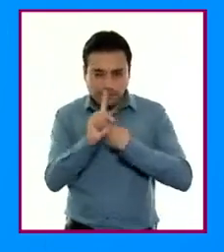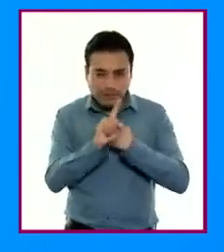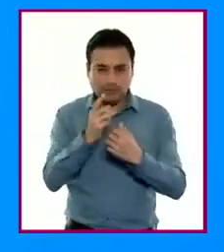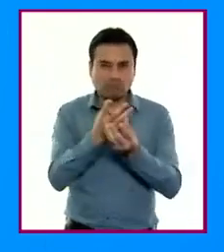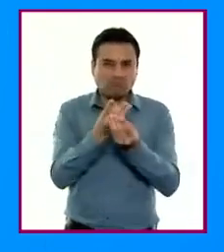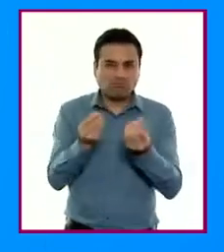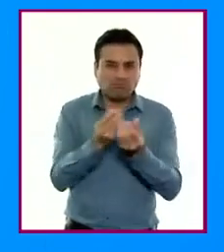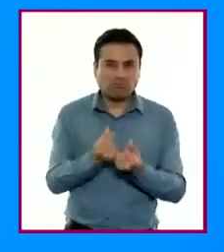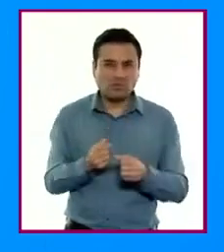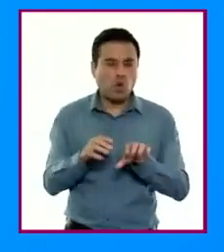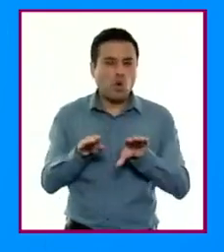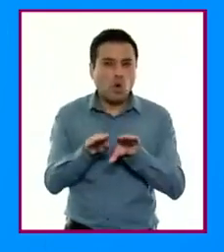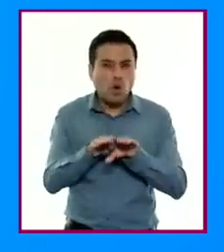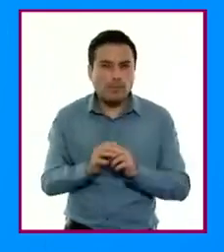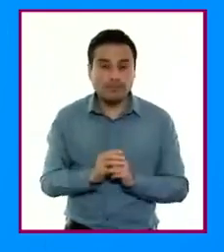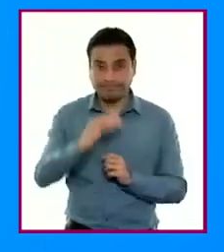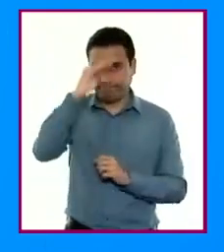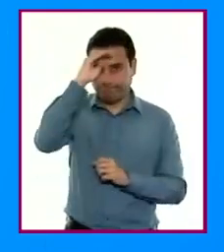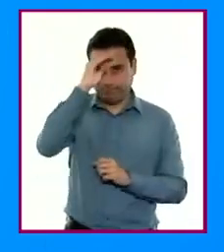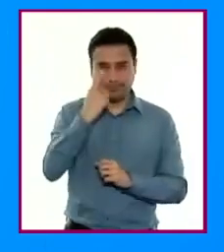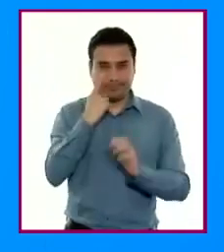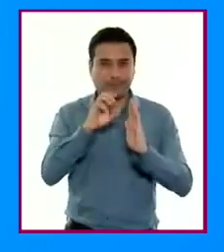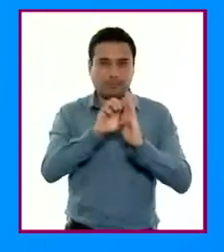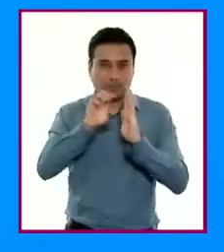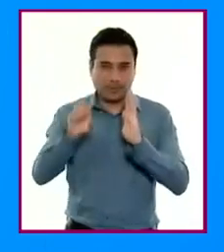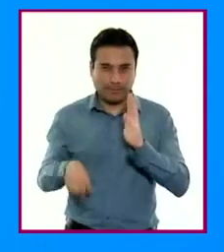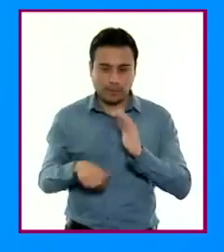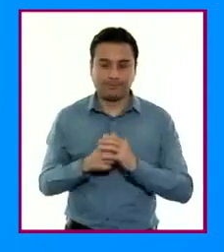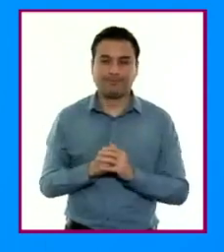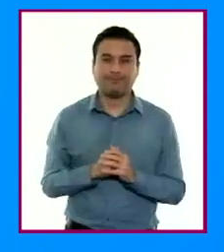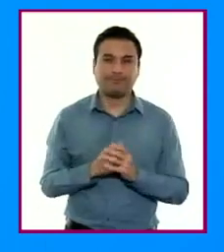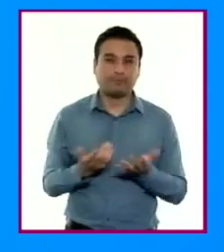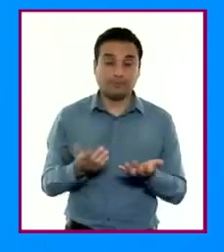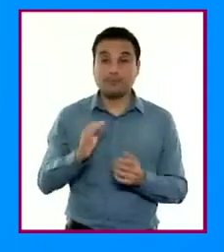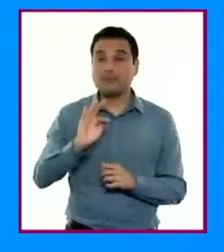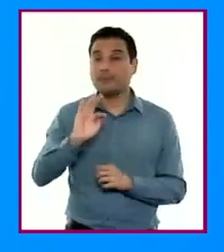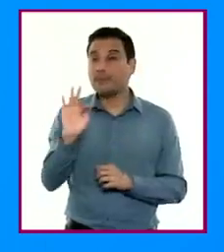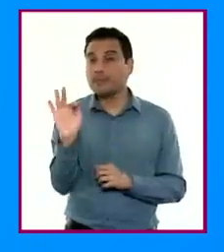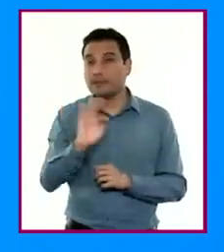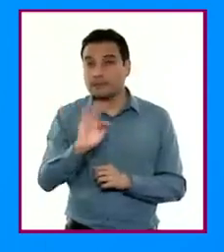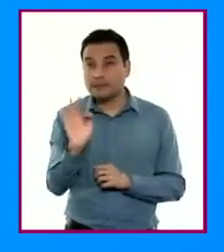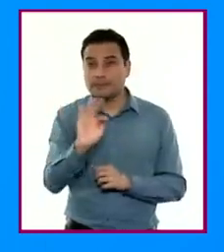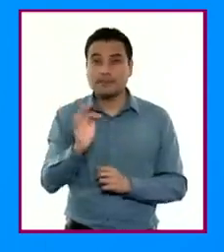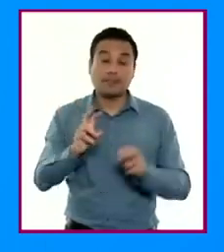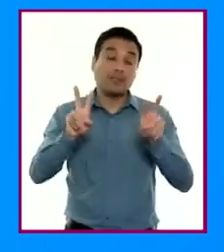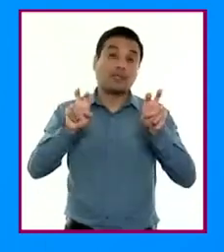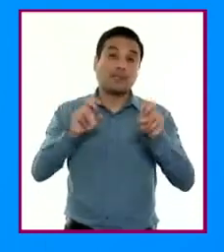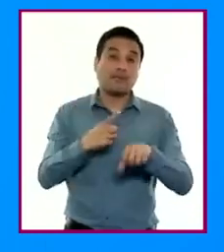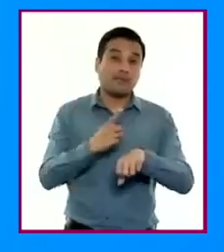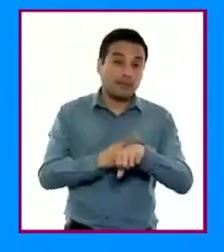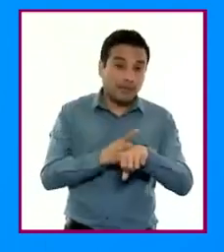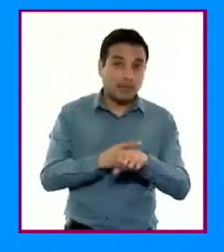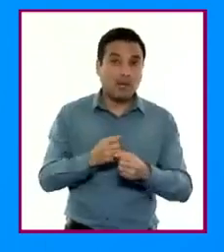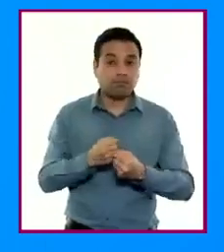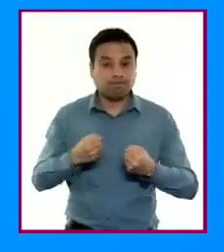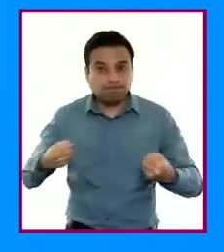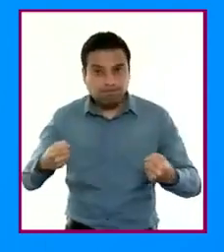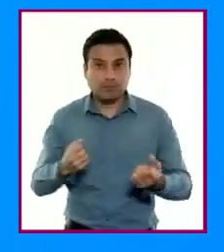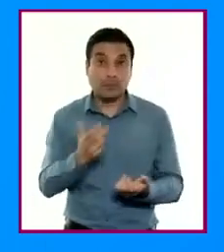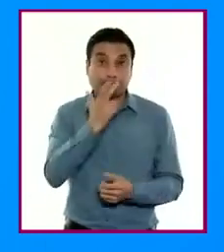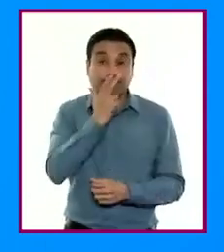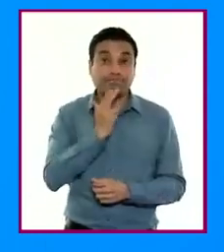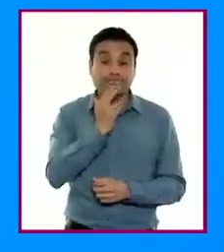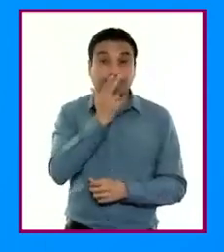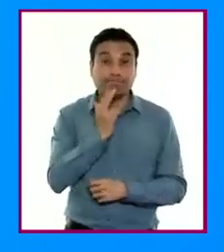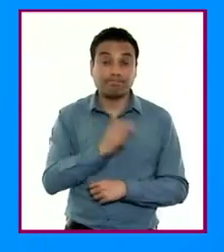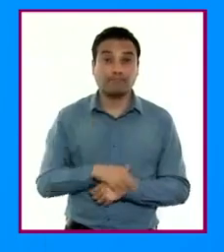de soluciones a situaciones de relevancia social actual. Por ejemplo, los factores determinantes de enfermedades como